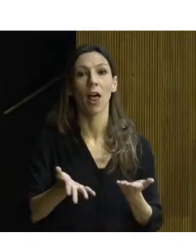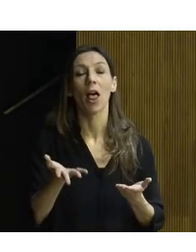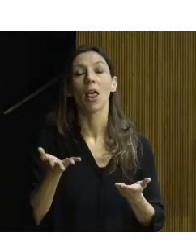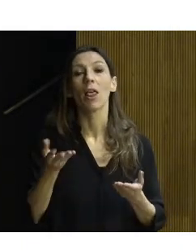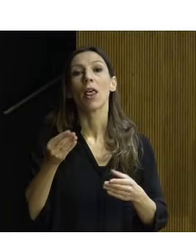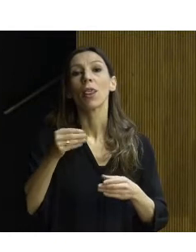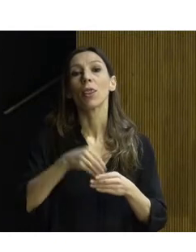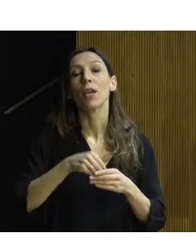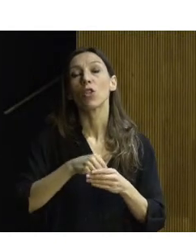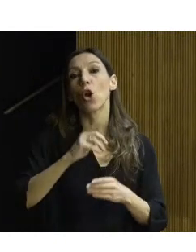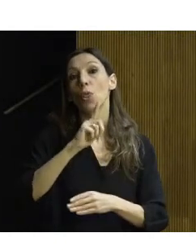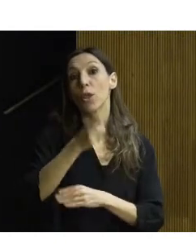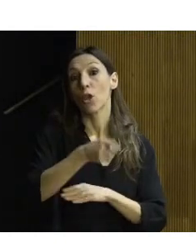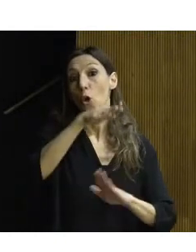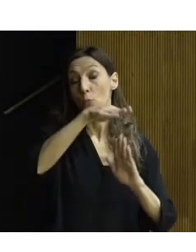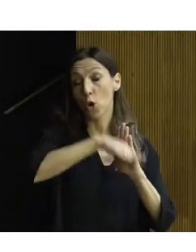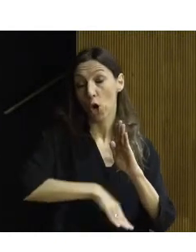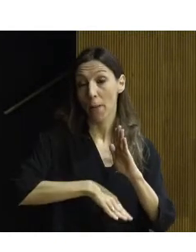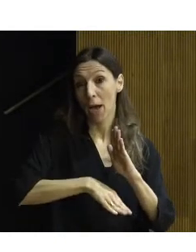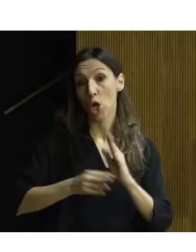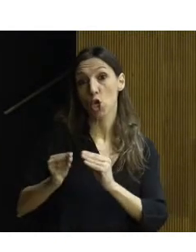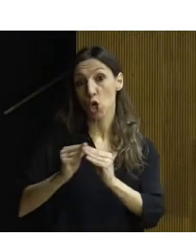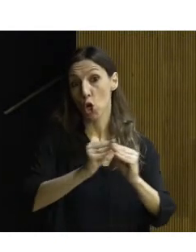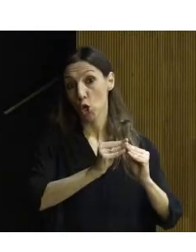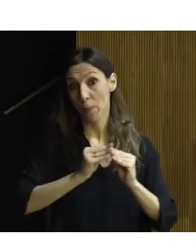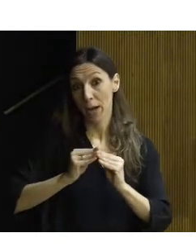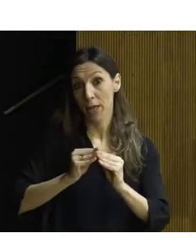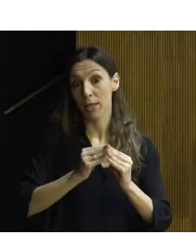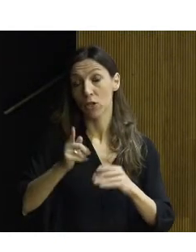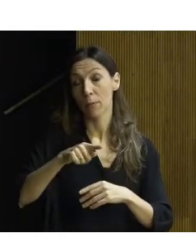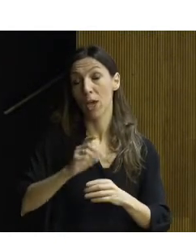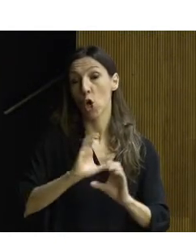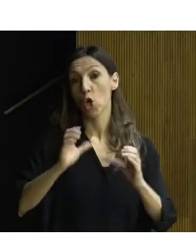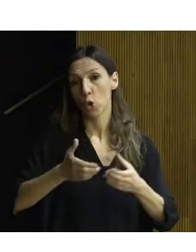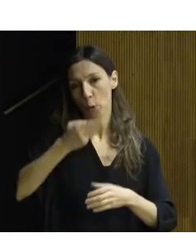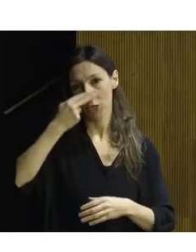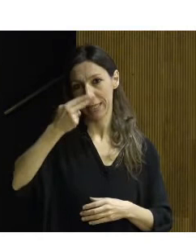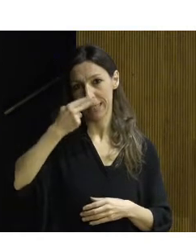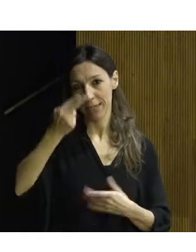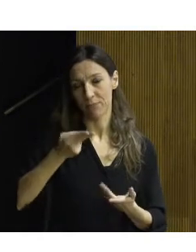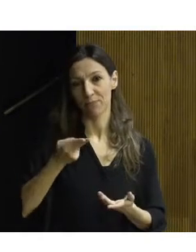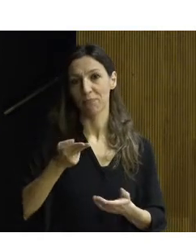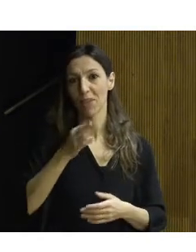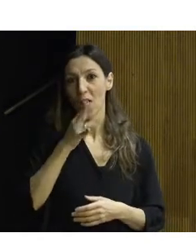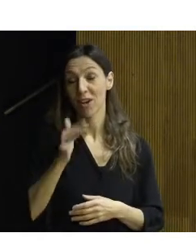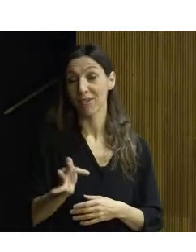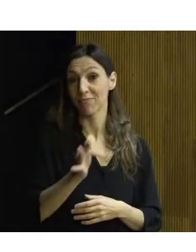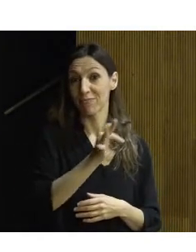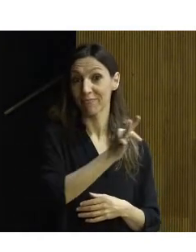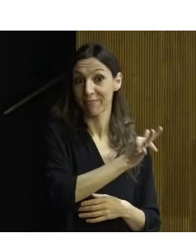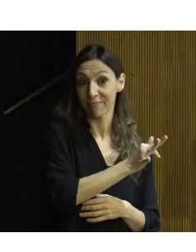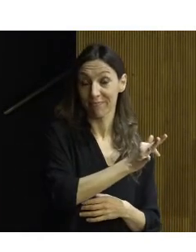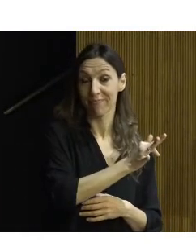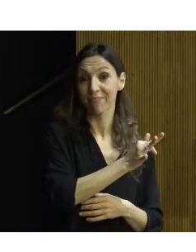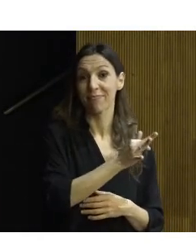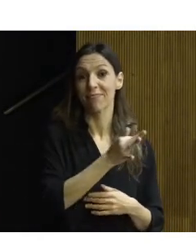la dirección de programas de normalización y grupos de interés. Entonces, doy la palabra a Belén Rodríguez Nuere,